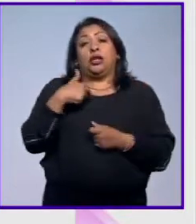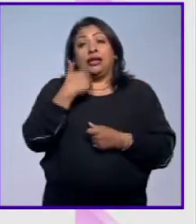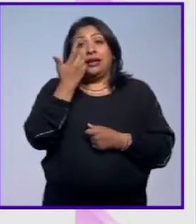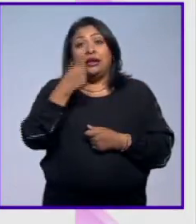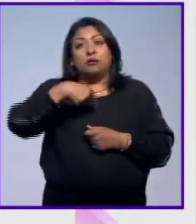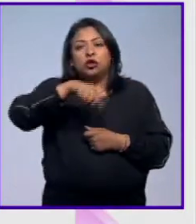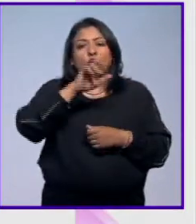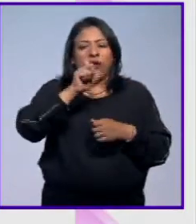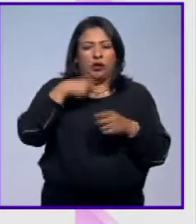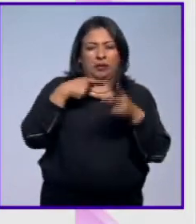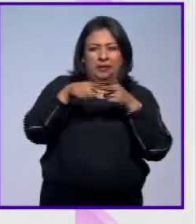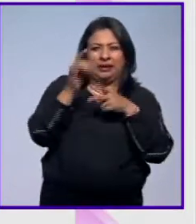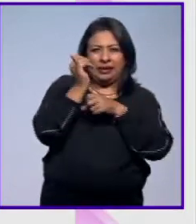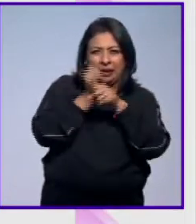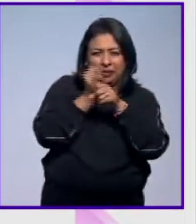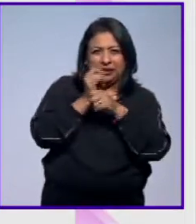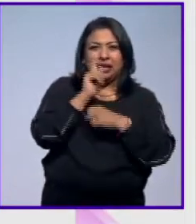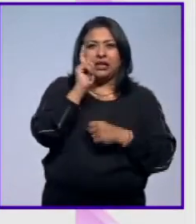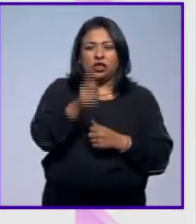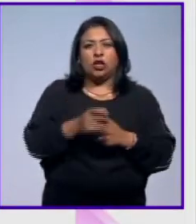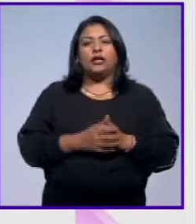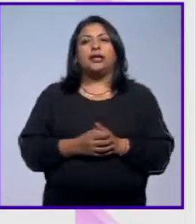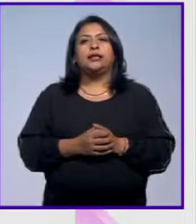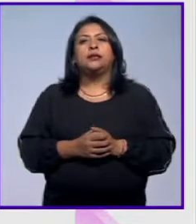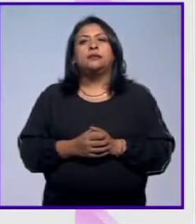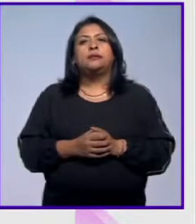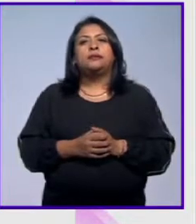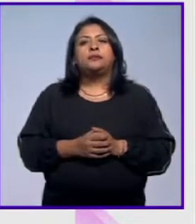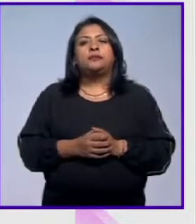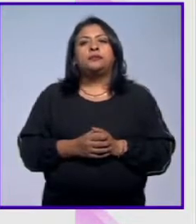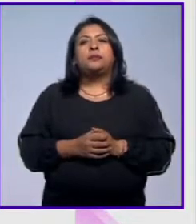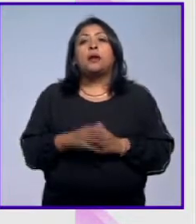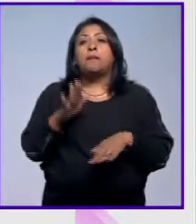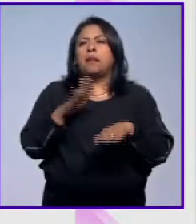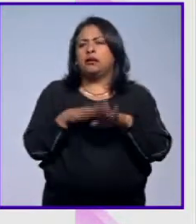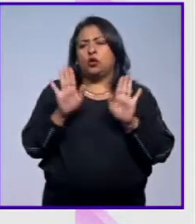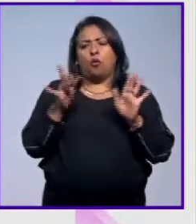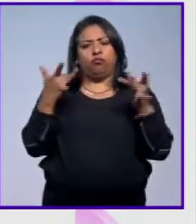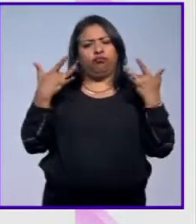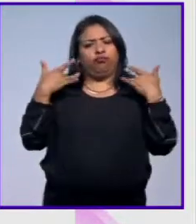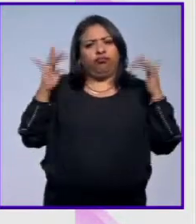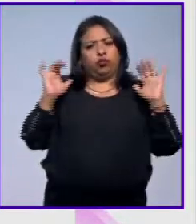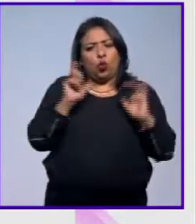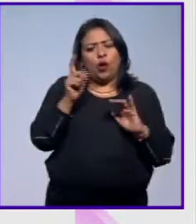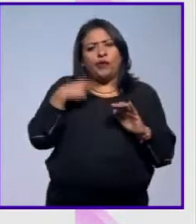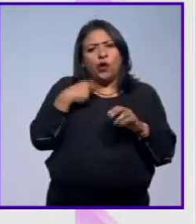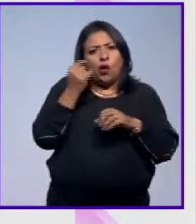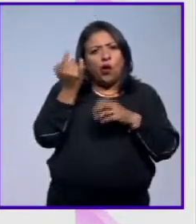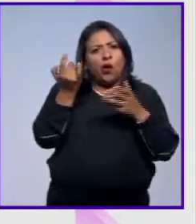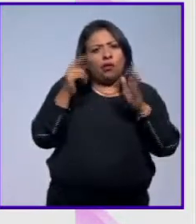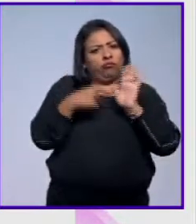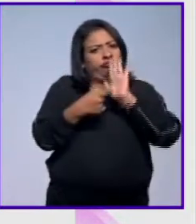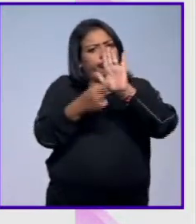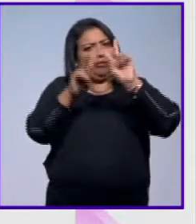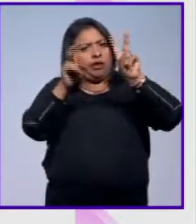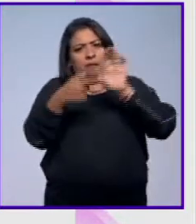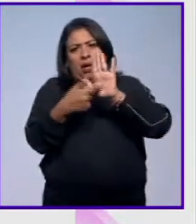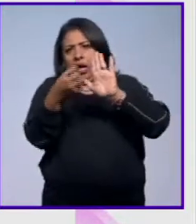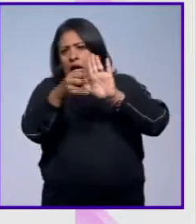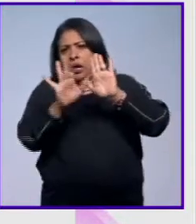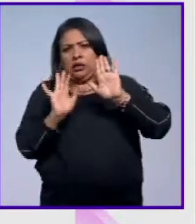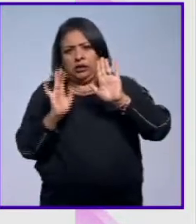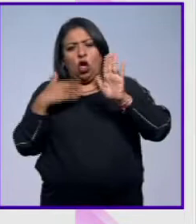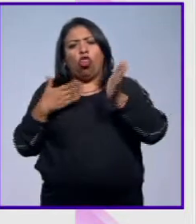a partir de la investigación es ser lo más imparciales al momento de tratar ese tema es presentarlo tal como es.